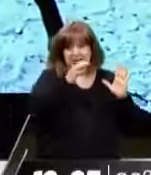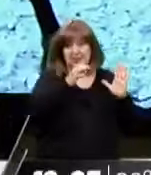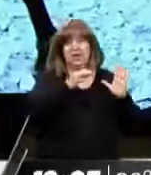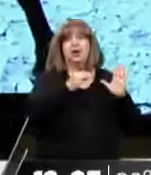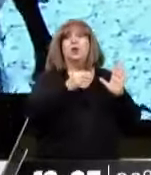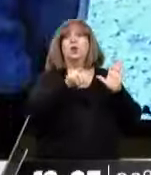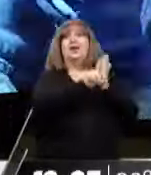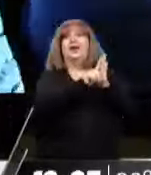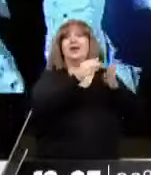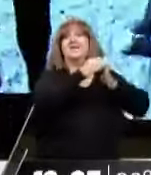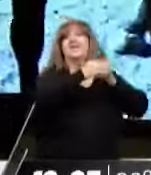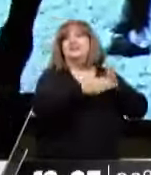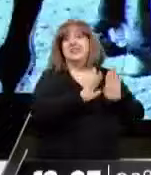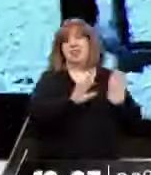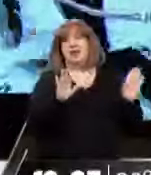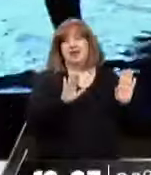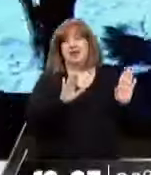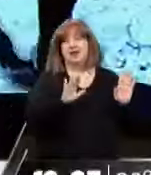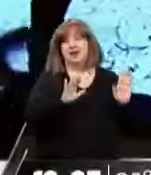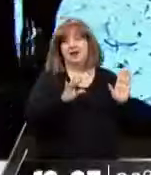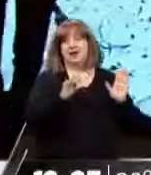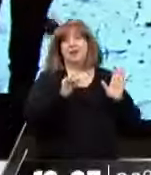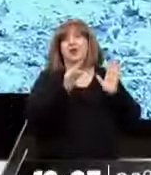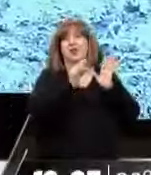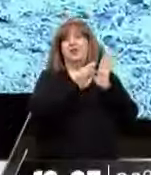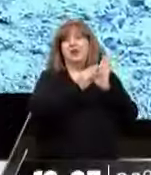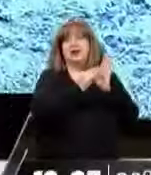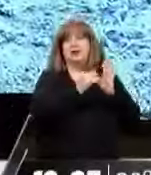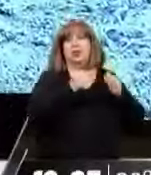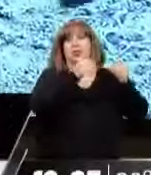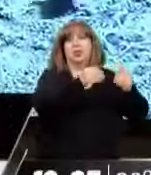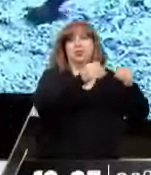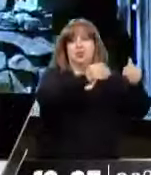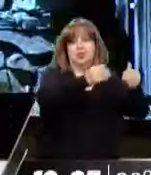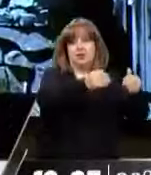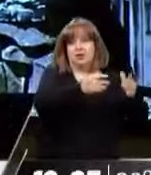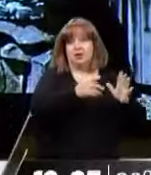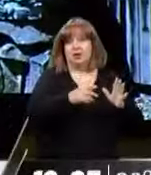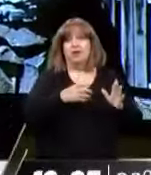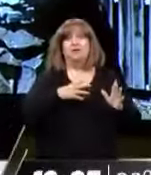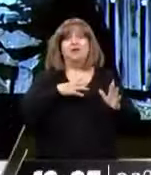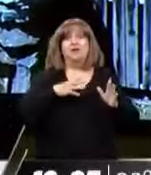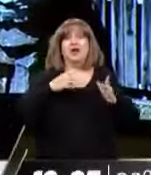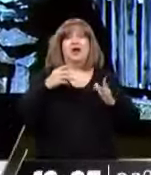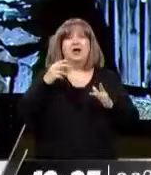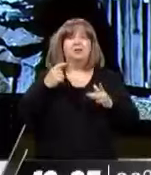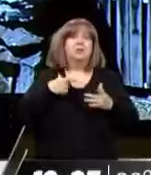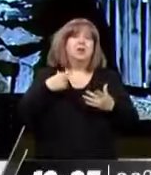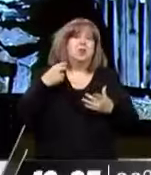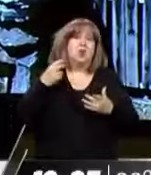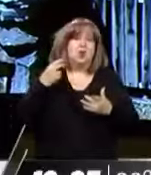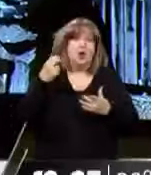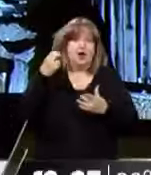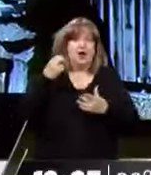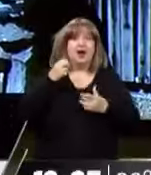que ya venció cuya prórroga se ha hecho por decreto y no por ley como correspondía con el aval del Congreso. Por lo tanto, bueno, allí ya nos empezamos a